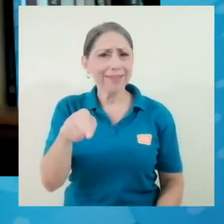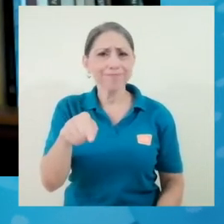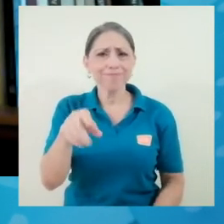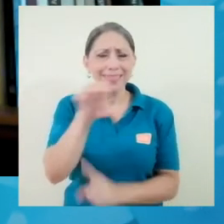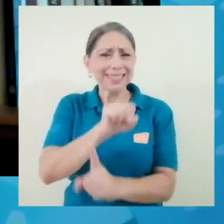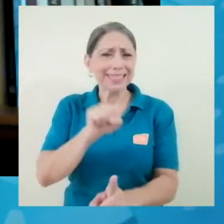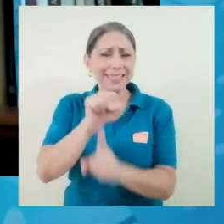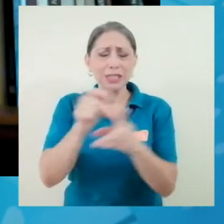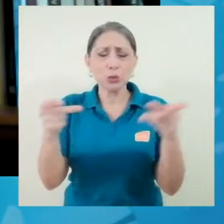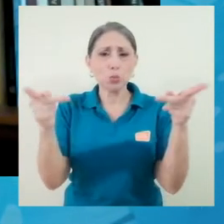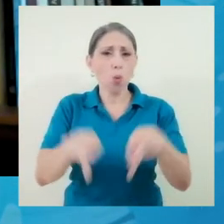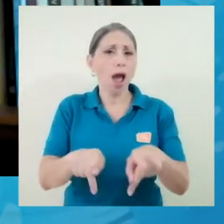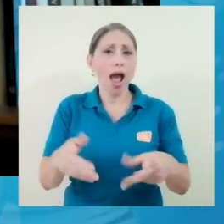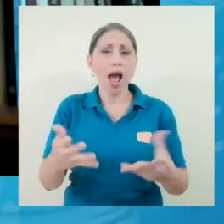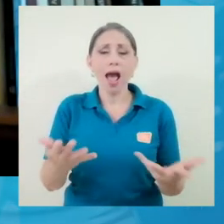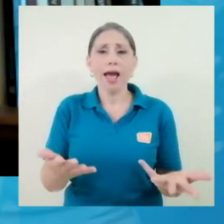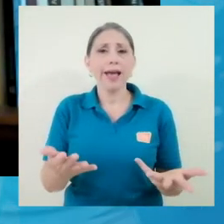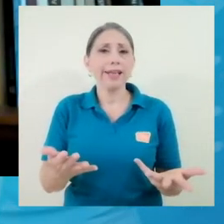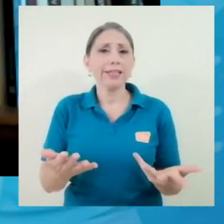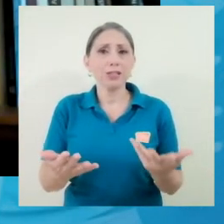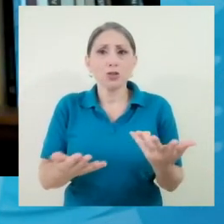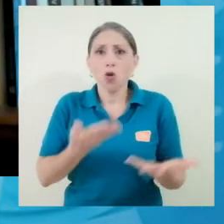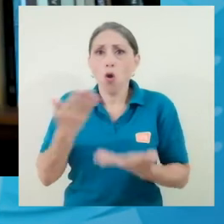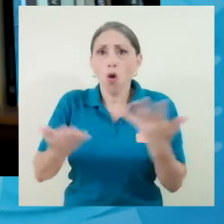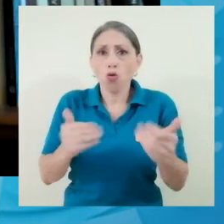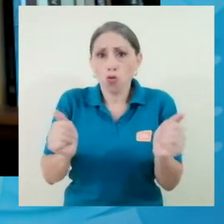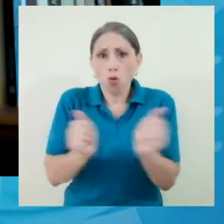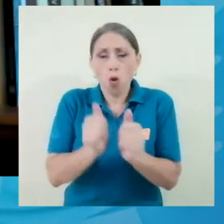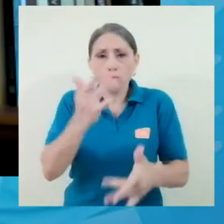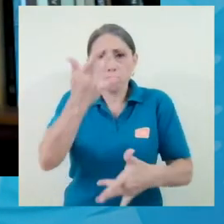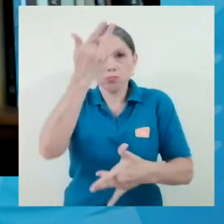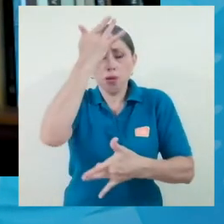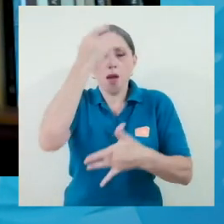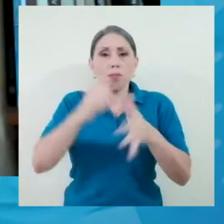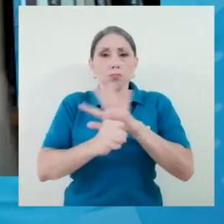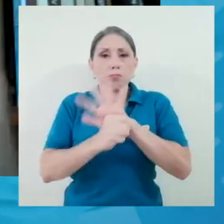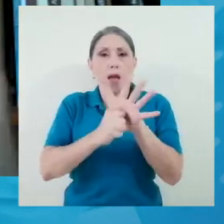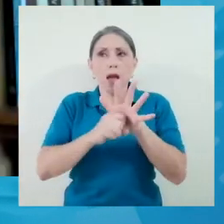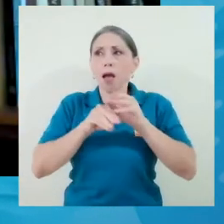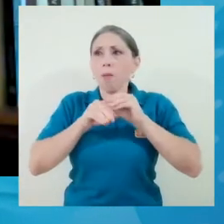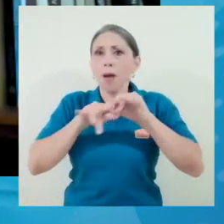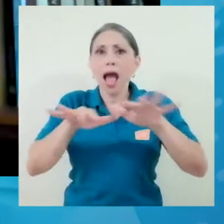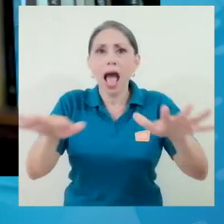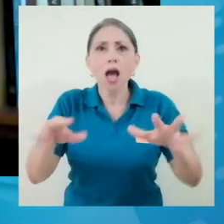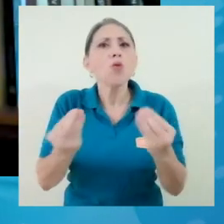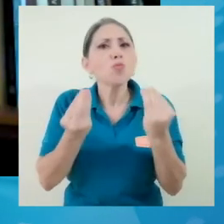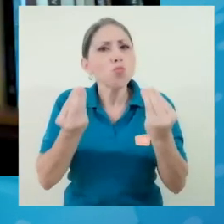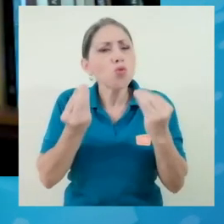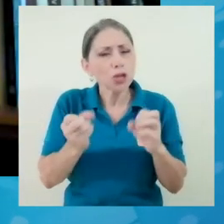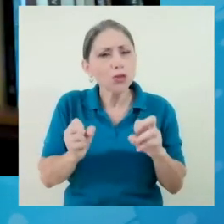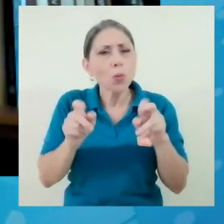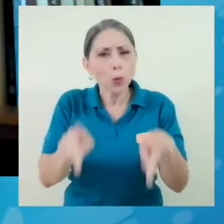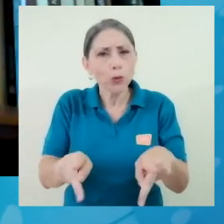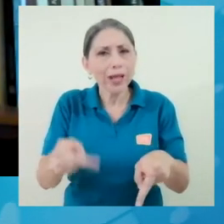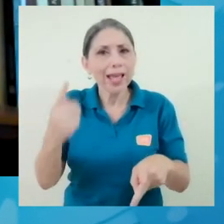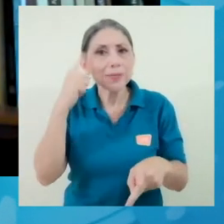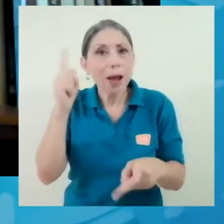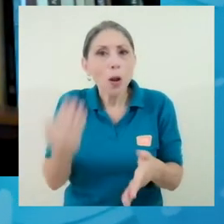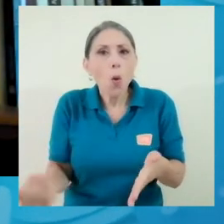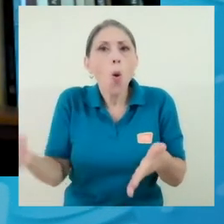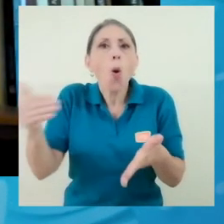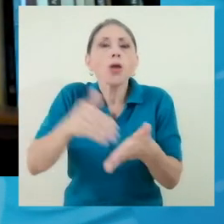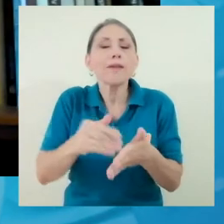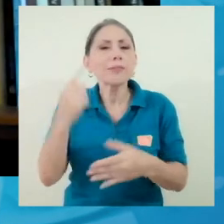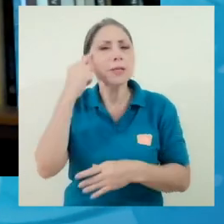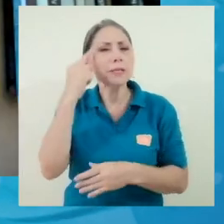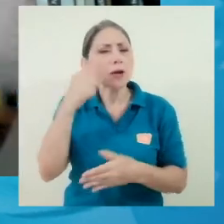de que ha generado esta pandemia, creo que hay también muchas oportunidades para repensar un poco el modelo de desarrollo y la forma